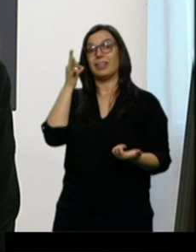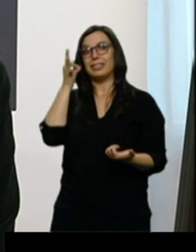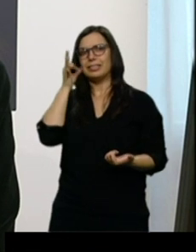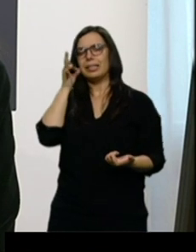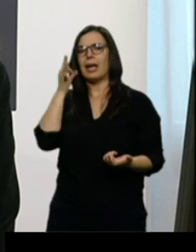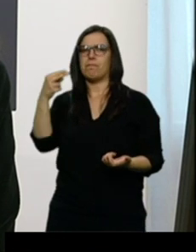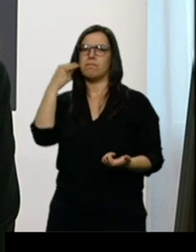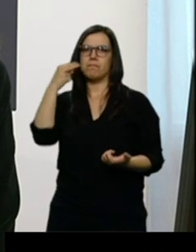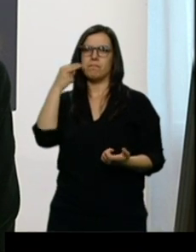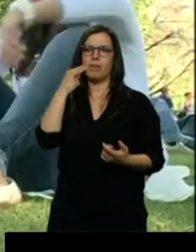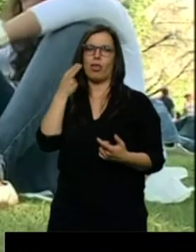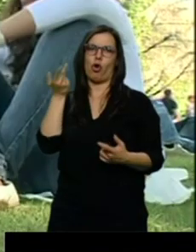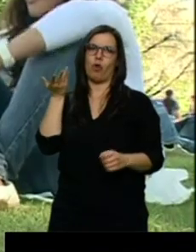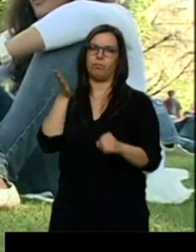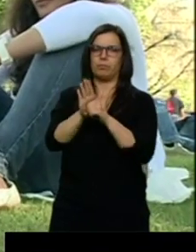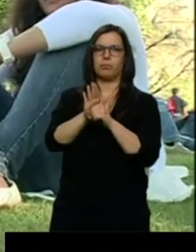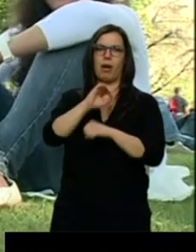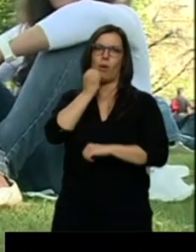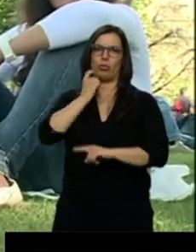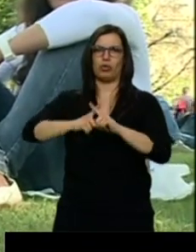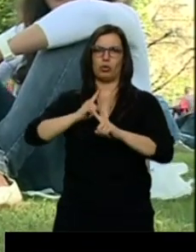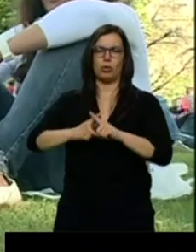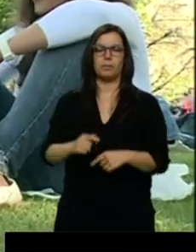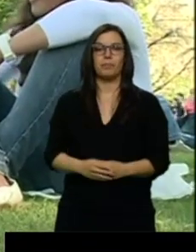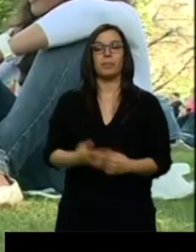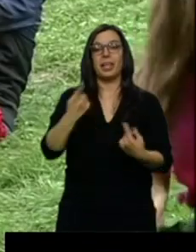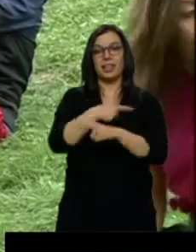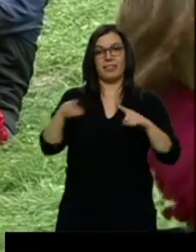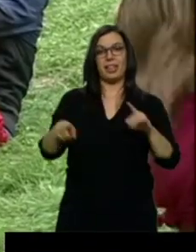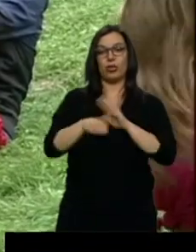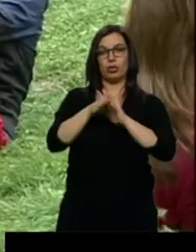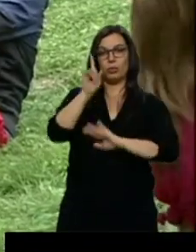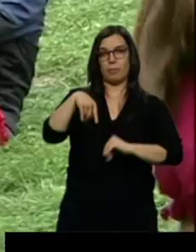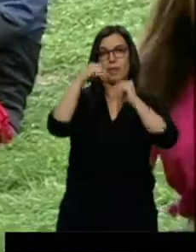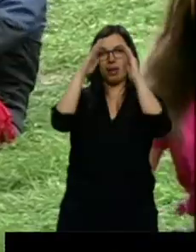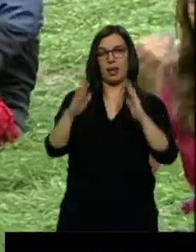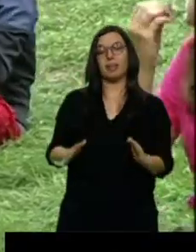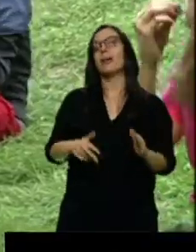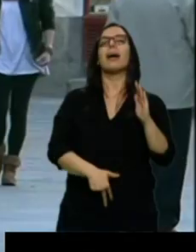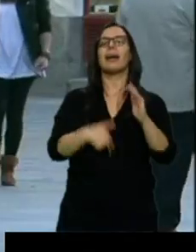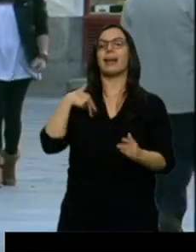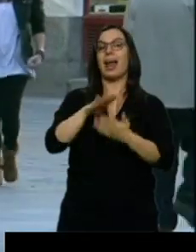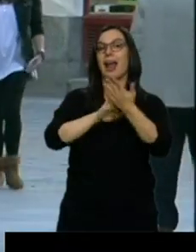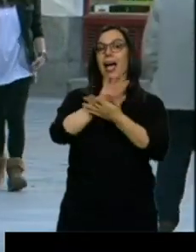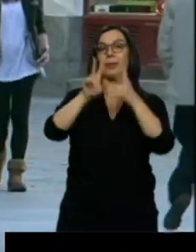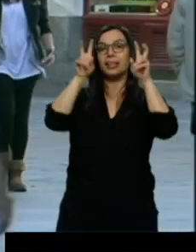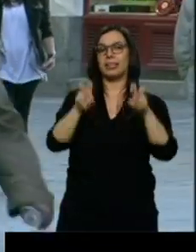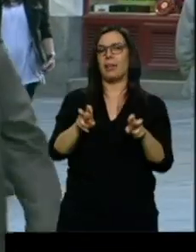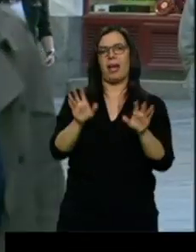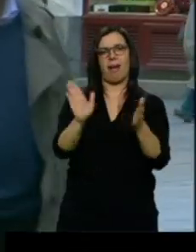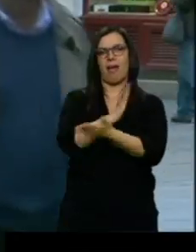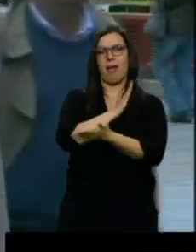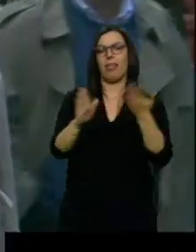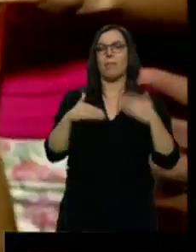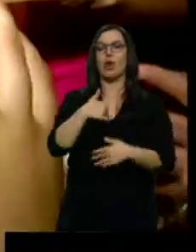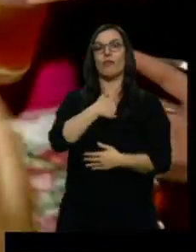de asección sexual o abuso sexual. Y las diferencias continúan en casa. En general se evita hablar del tema, pero la madre asume el rol dialogante y el